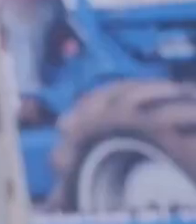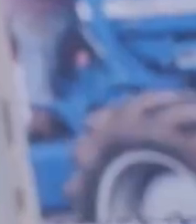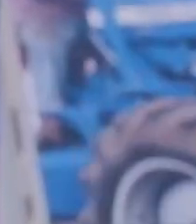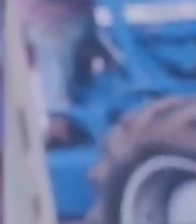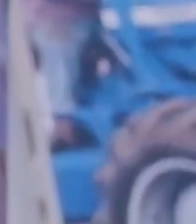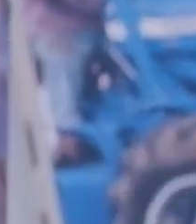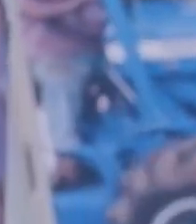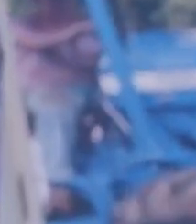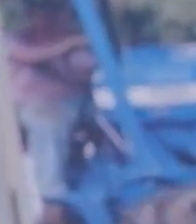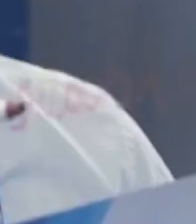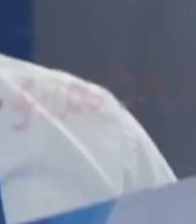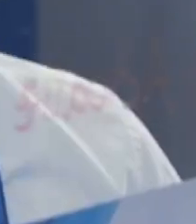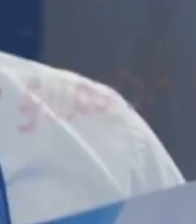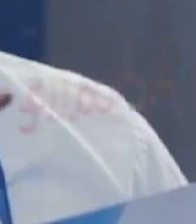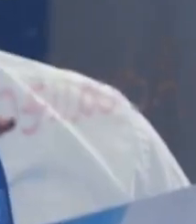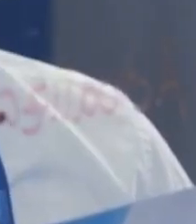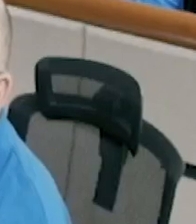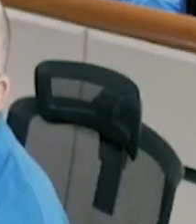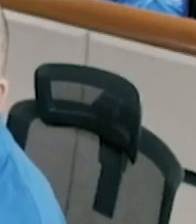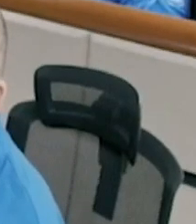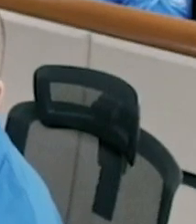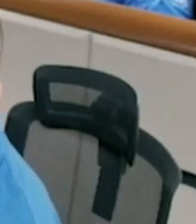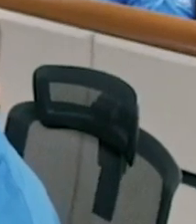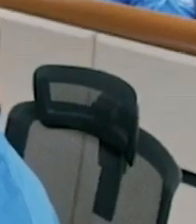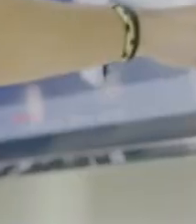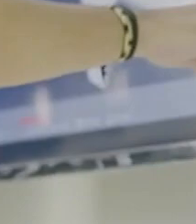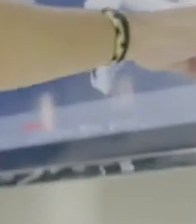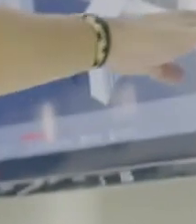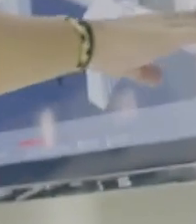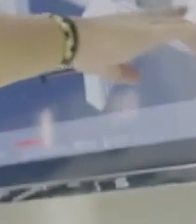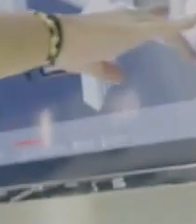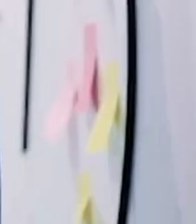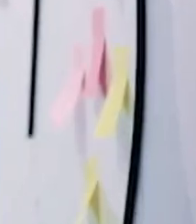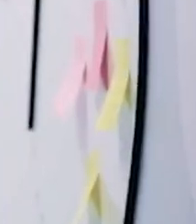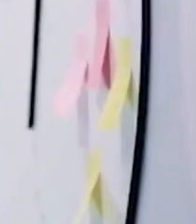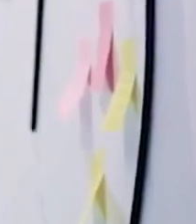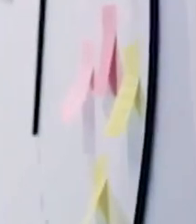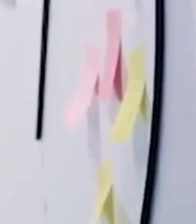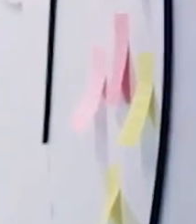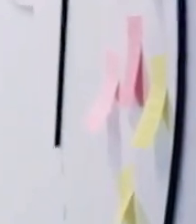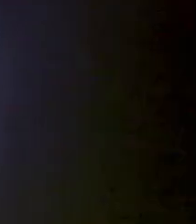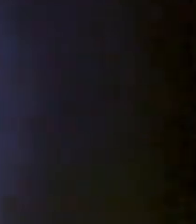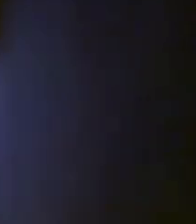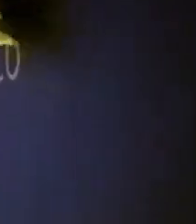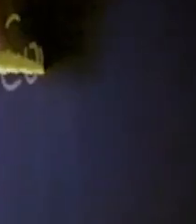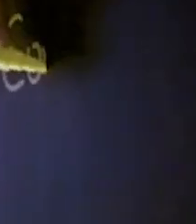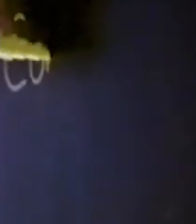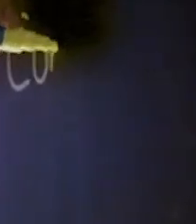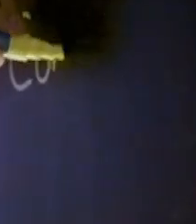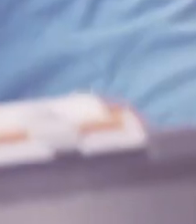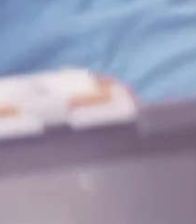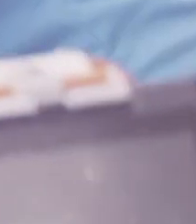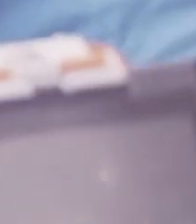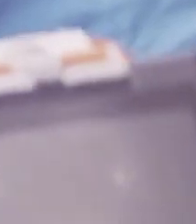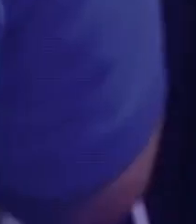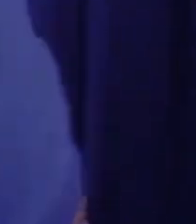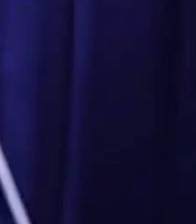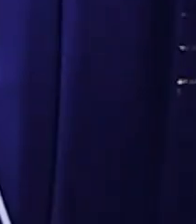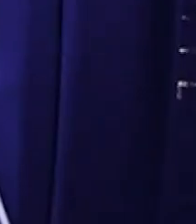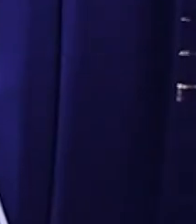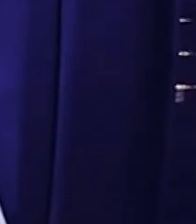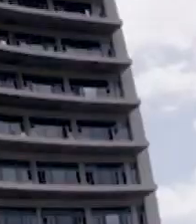digitales para las empresas. Todo gracias a su personal especializado, con asesoría y soporte técnico